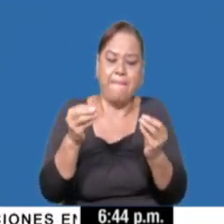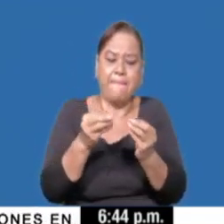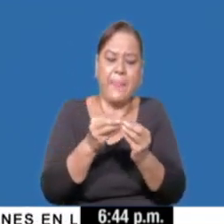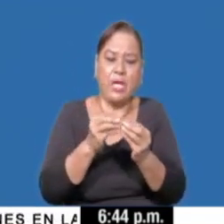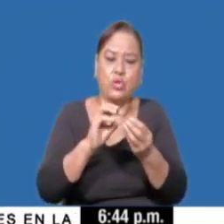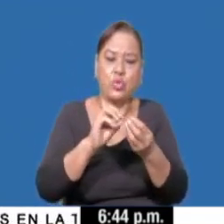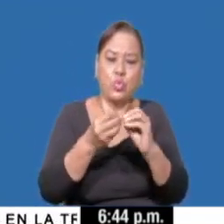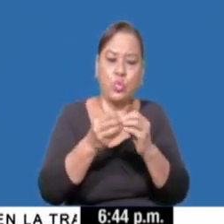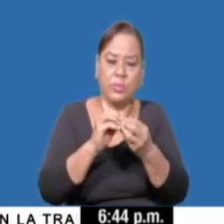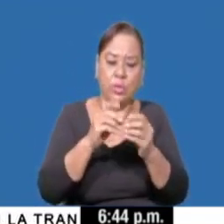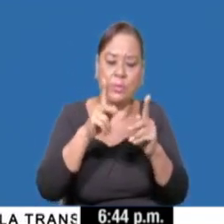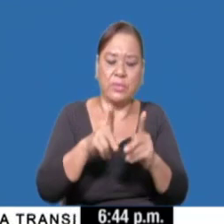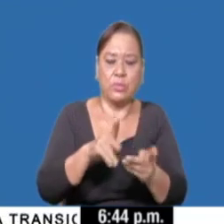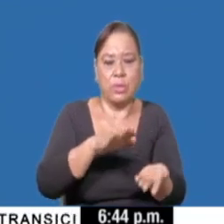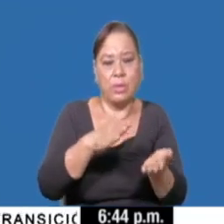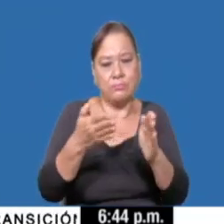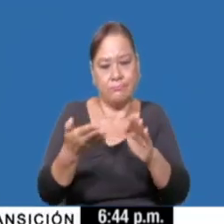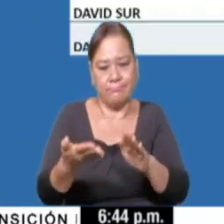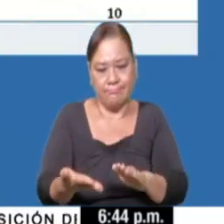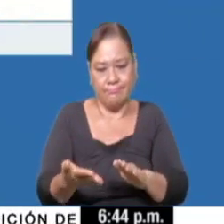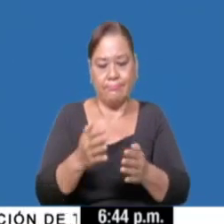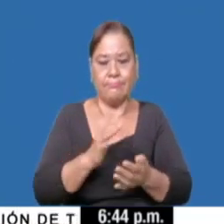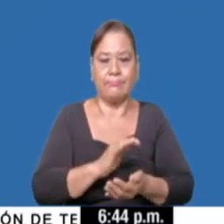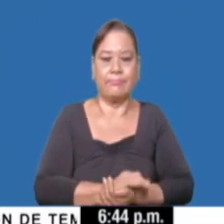número de fallecimientos.